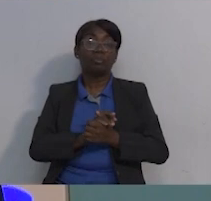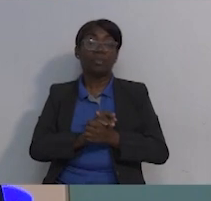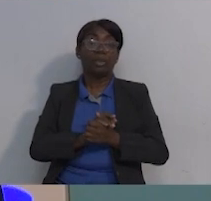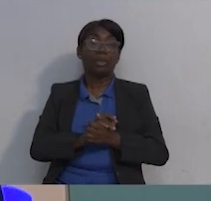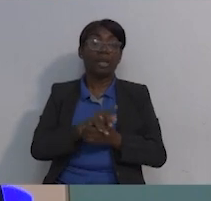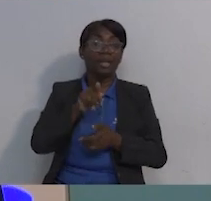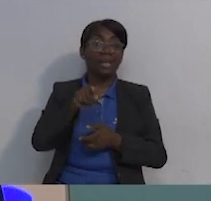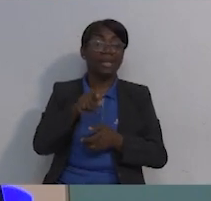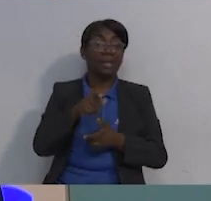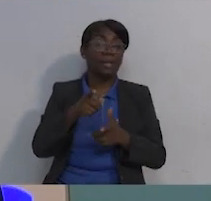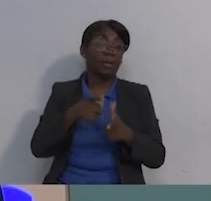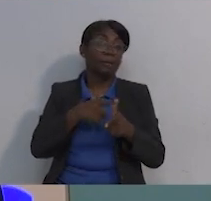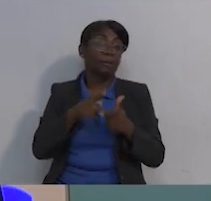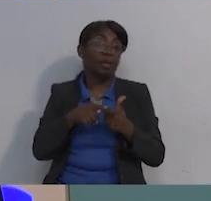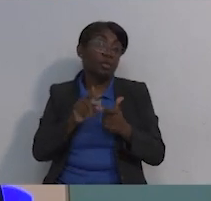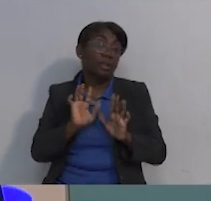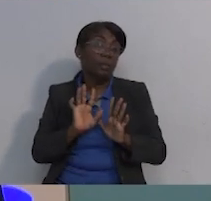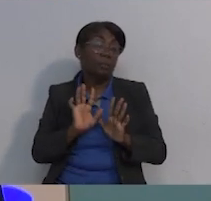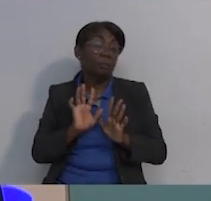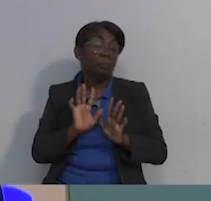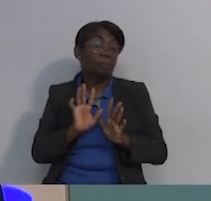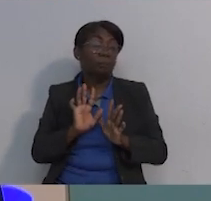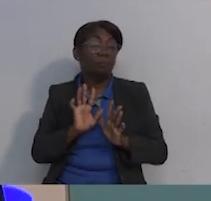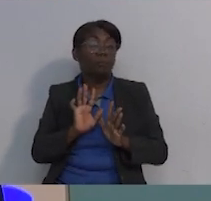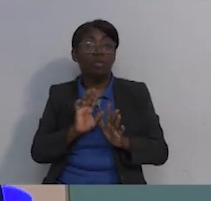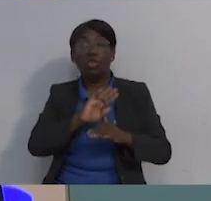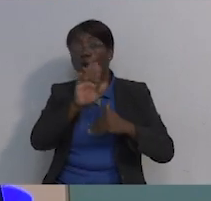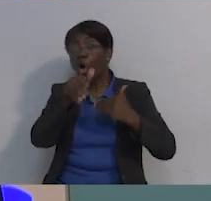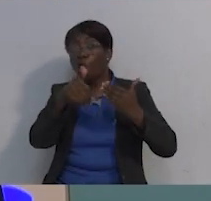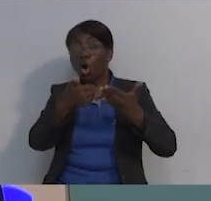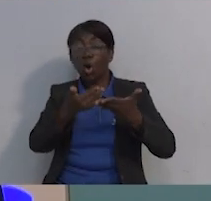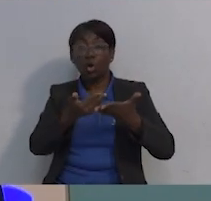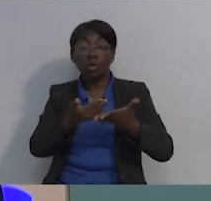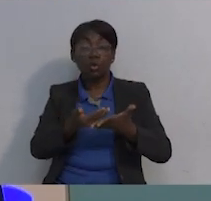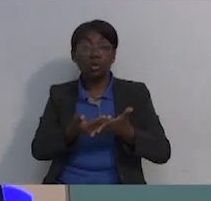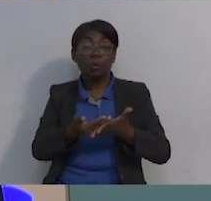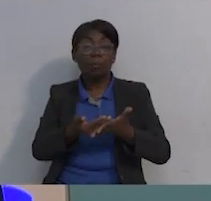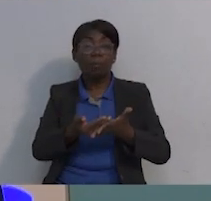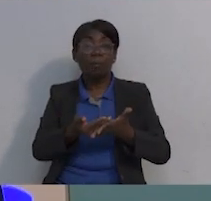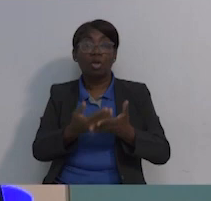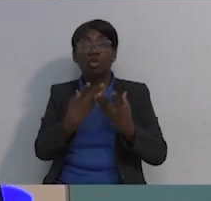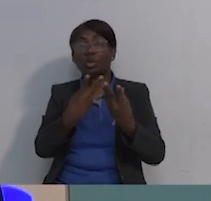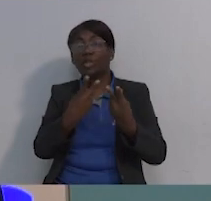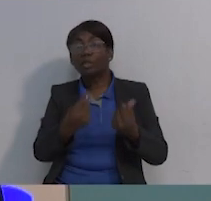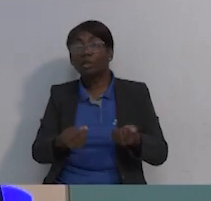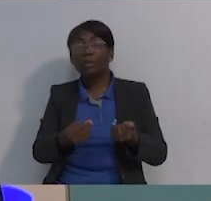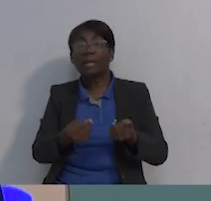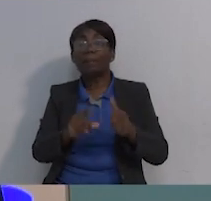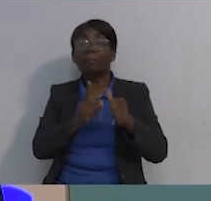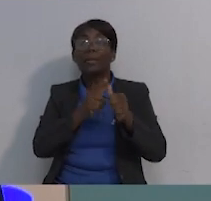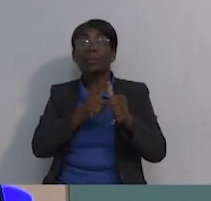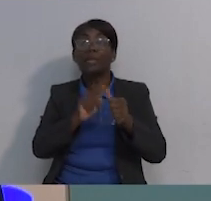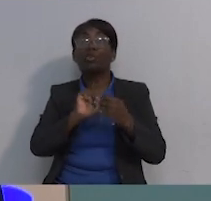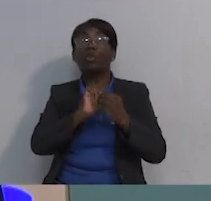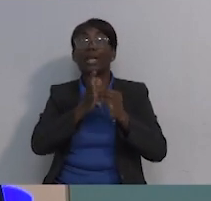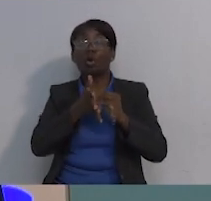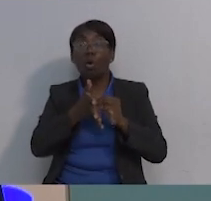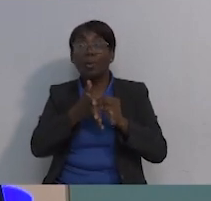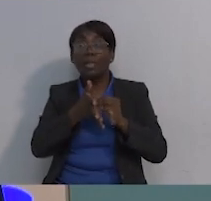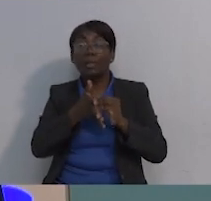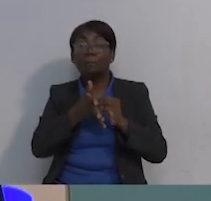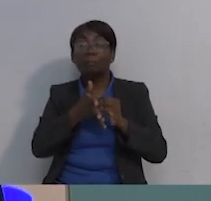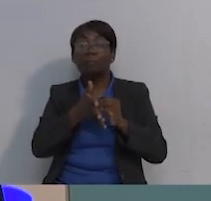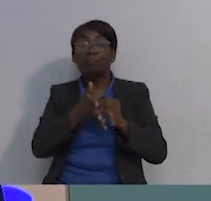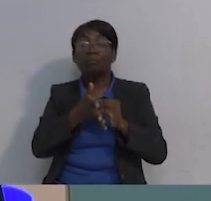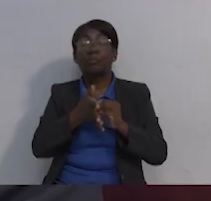O también estaba enfocado, digamos, todo por respecto a resolver lo del